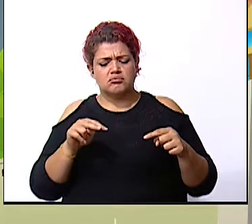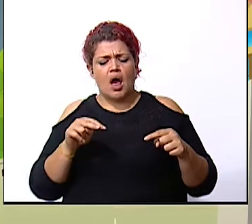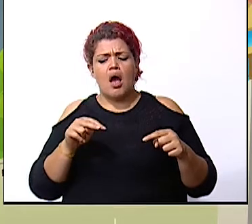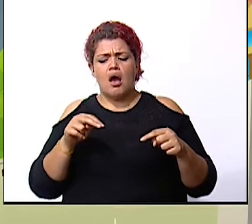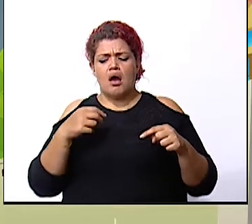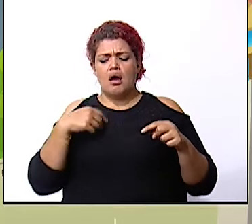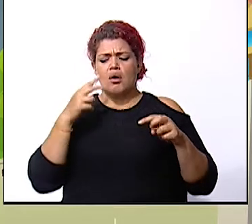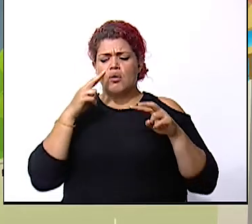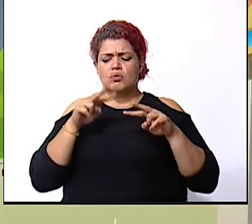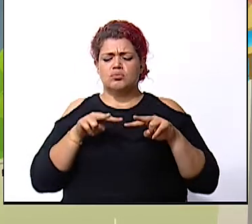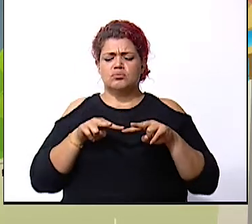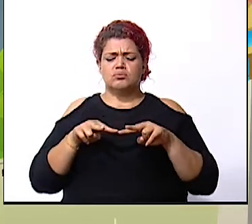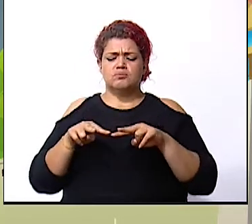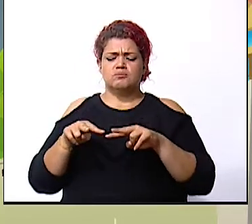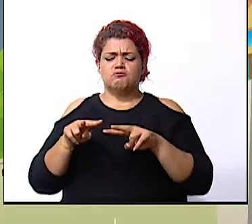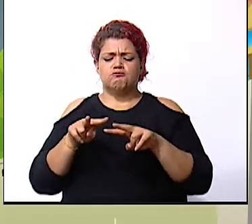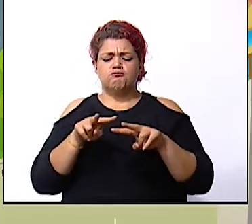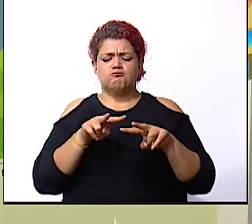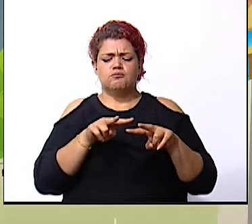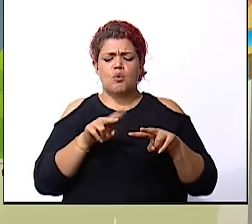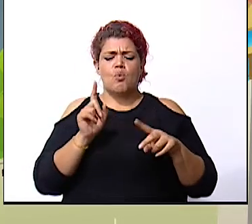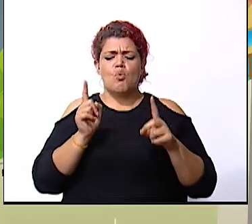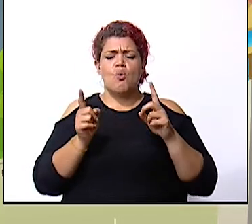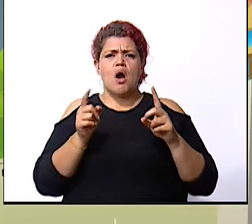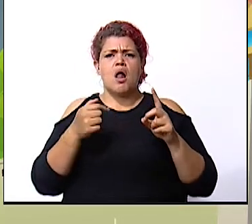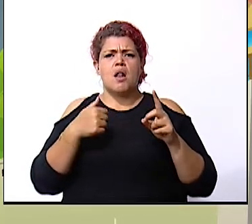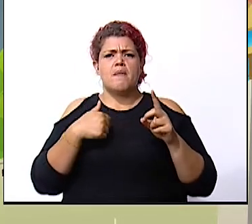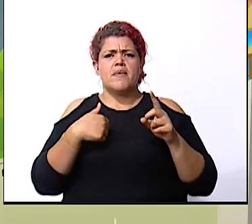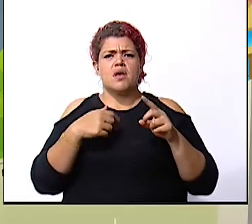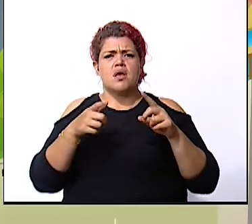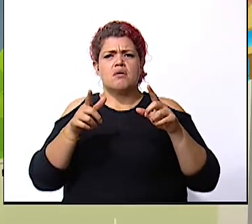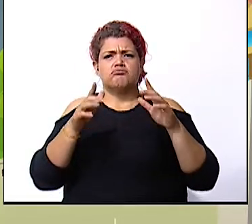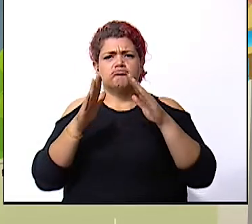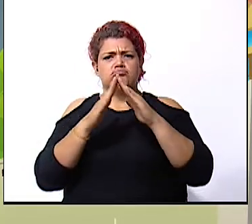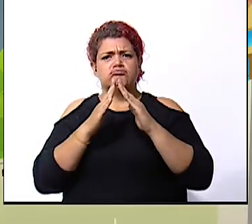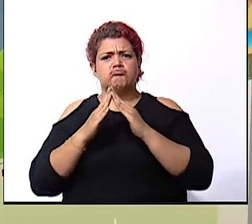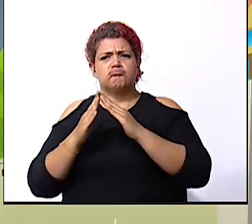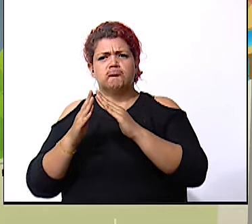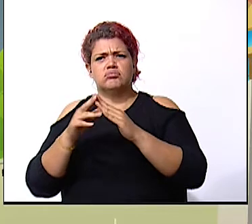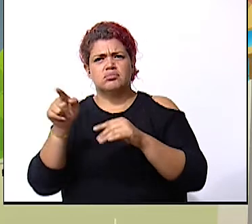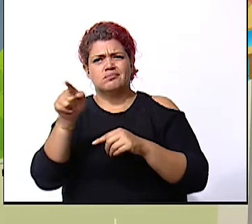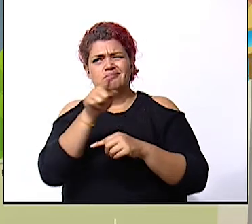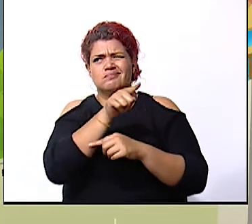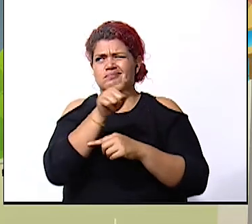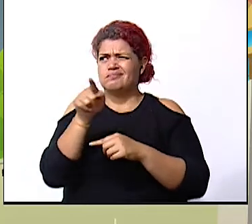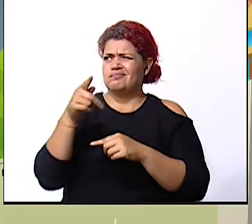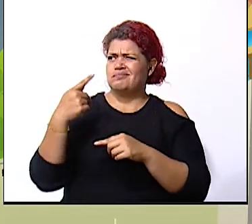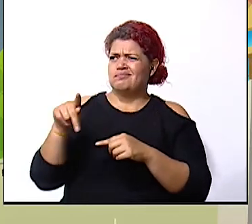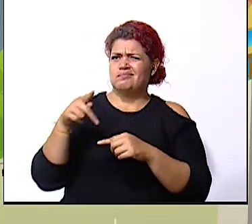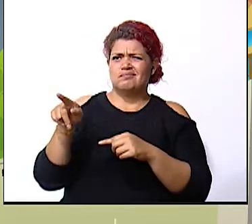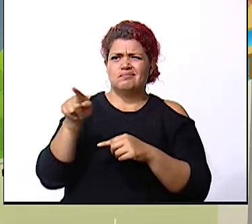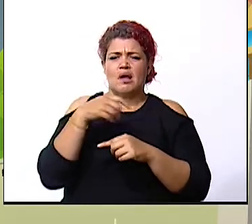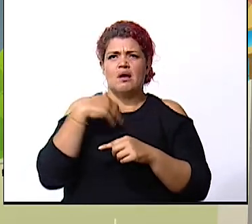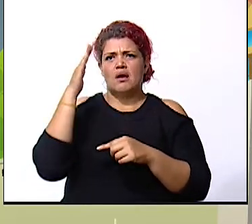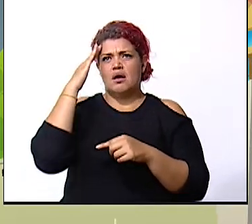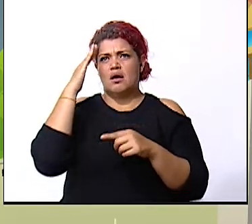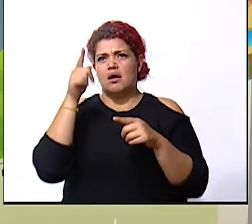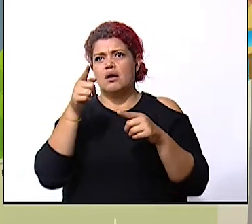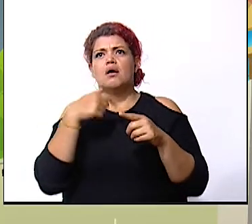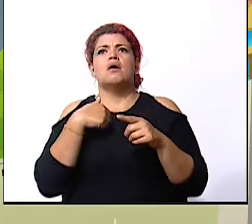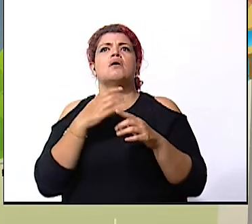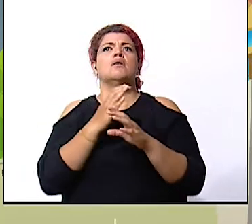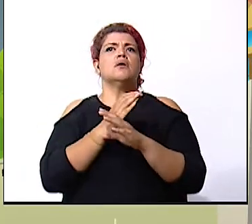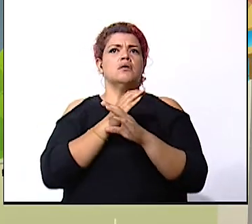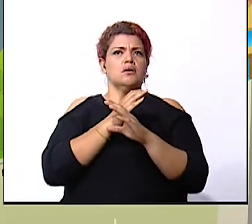visualizar cuáles son esas zonas propensas en mi comunidad y de esta manera poder tomar acciones entonces